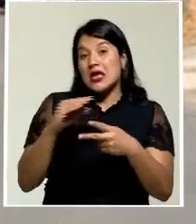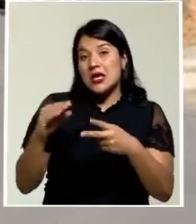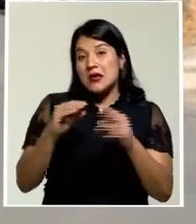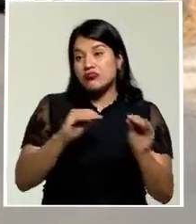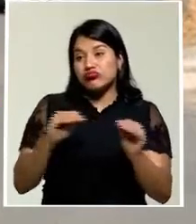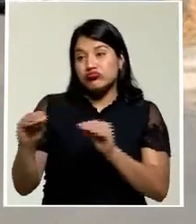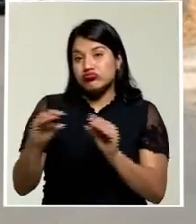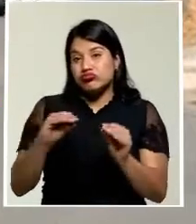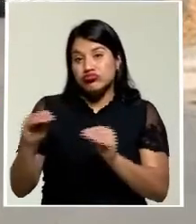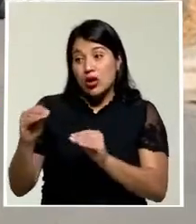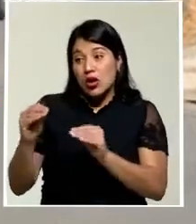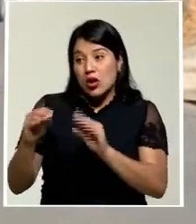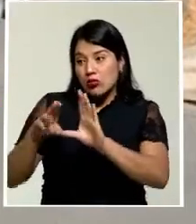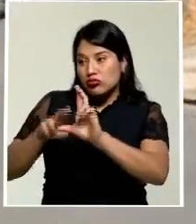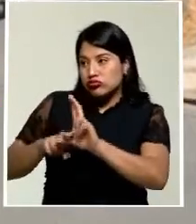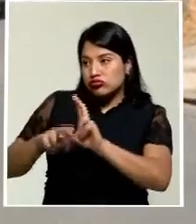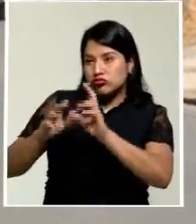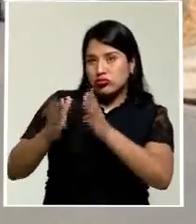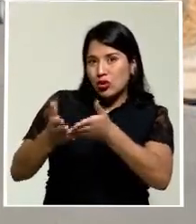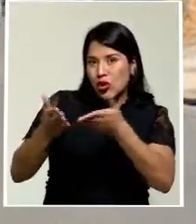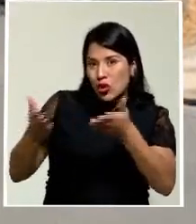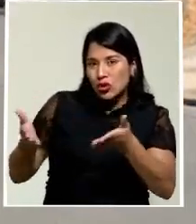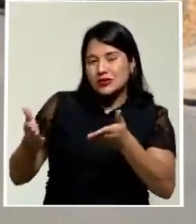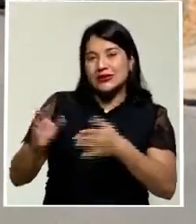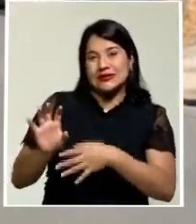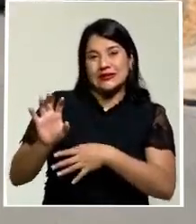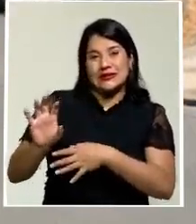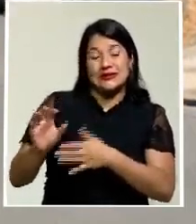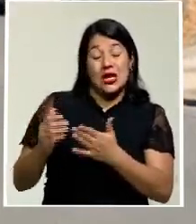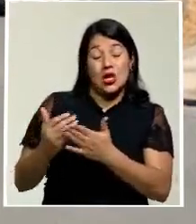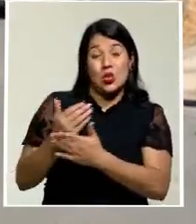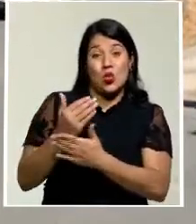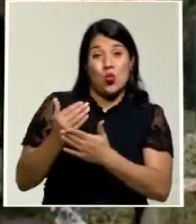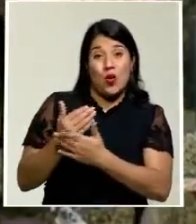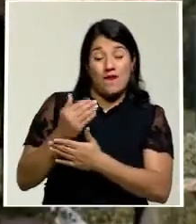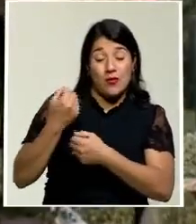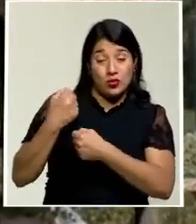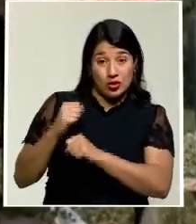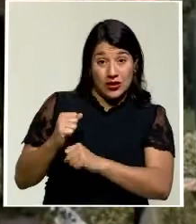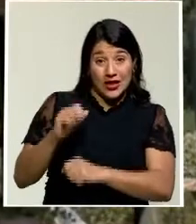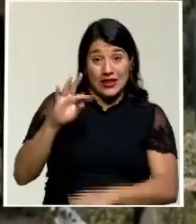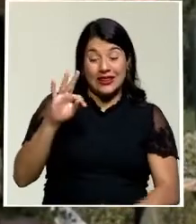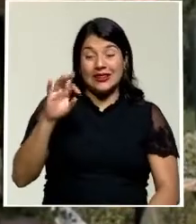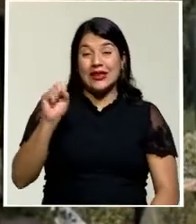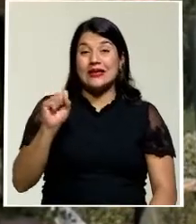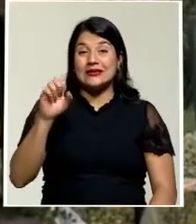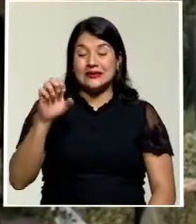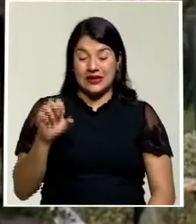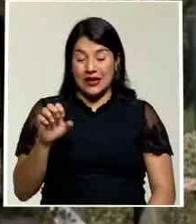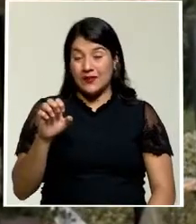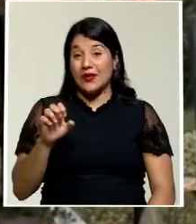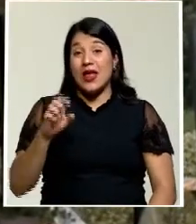Distrito de Monteverde para que pasen a ser propiedad del nuevo gobierno local. El Tribunal Supremo de Elecciones realizará los actos